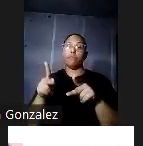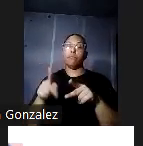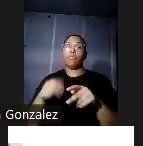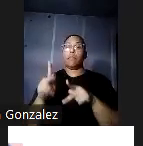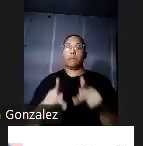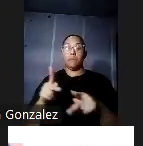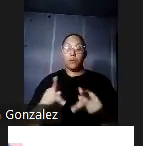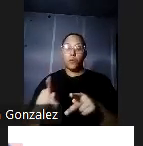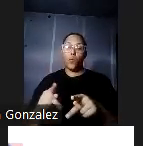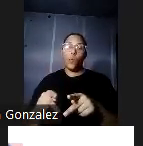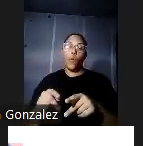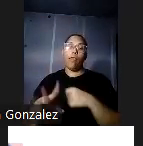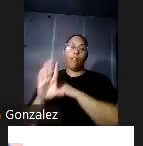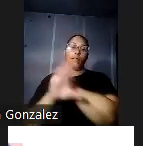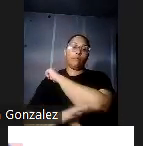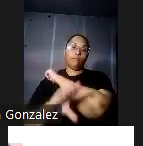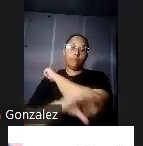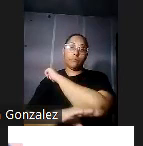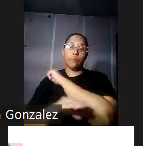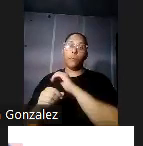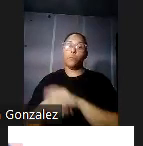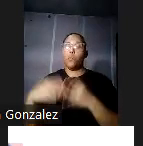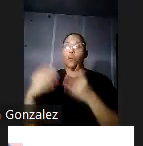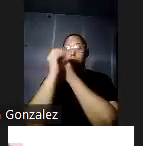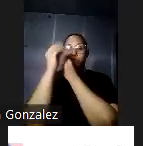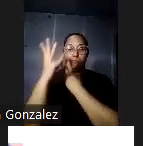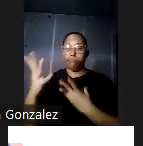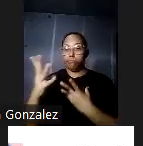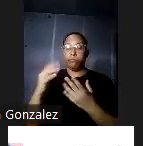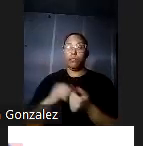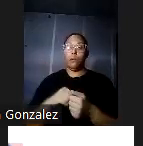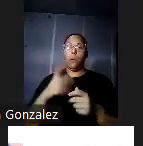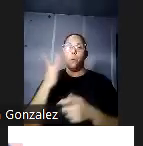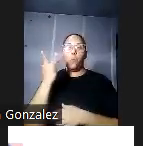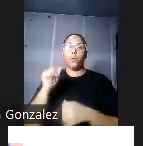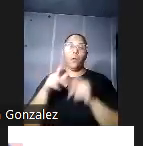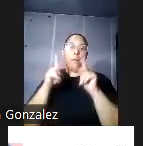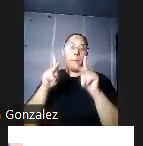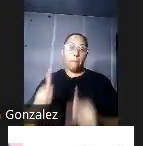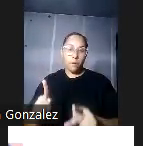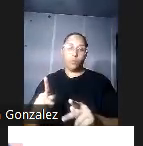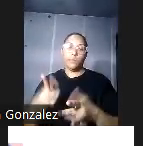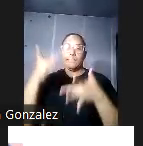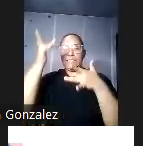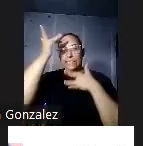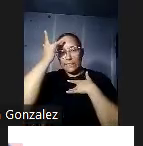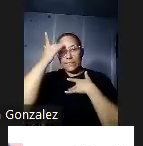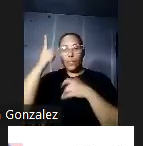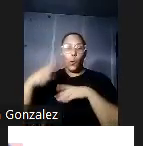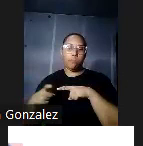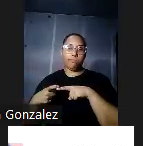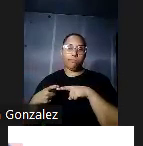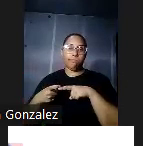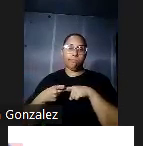entra en el detalle de verdad como una persona se infecta con este gusano y